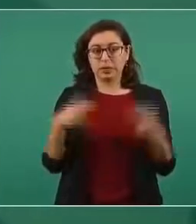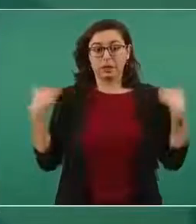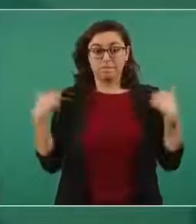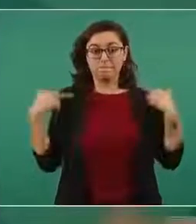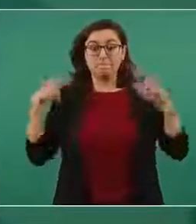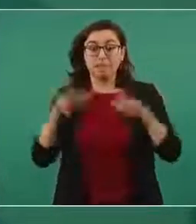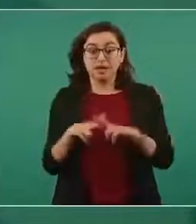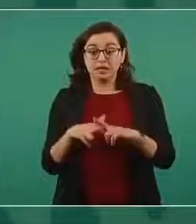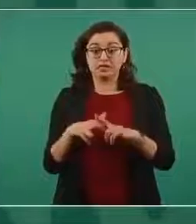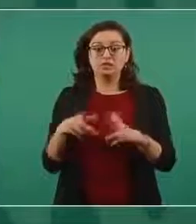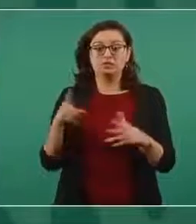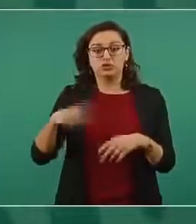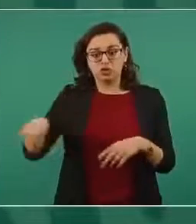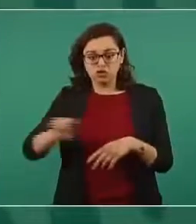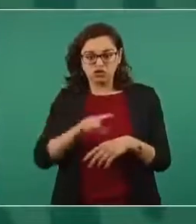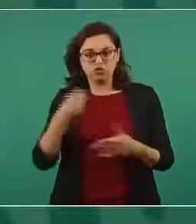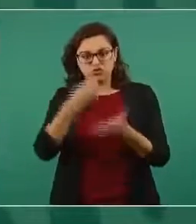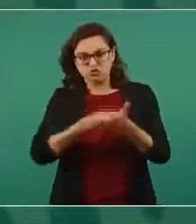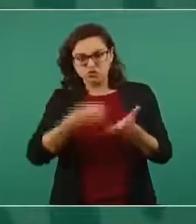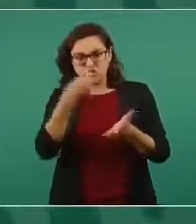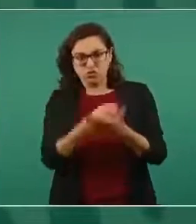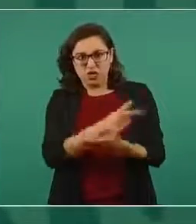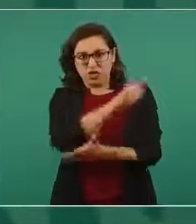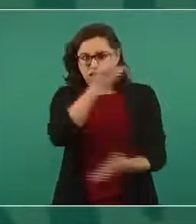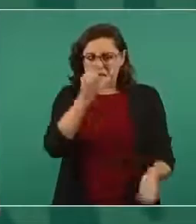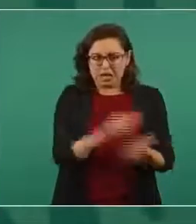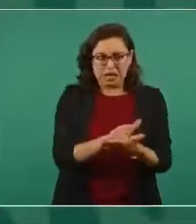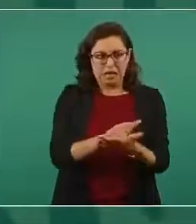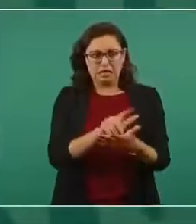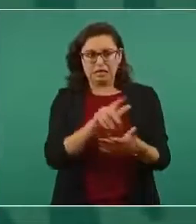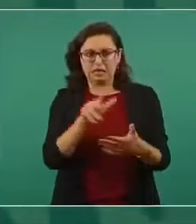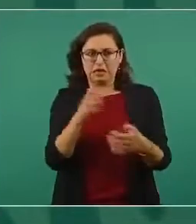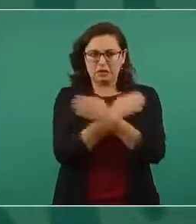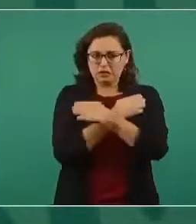todos fueron atendidos